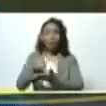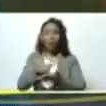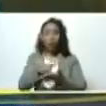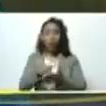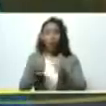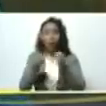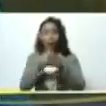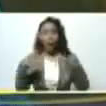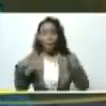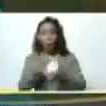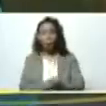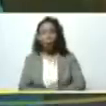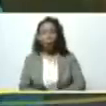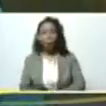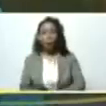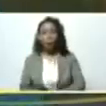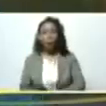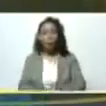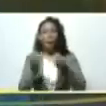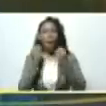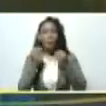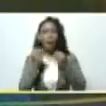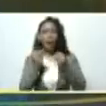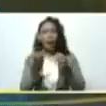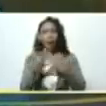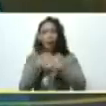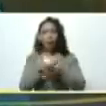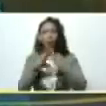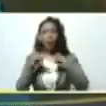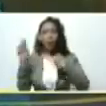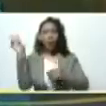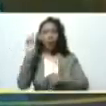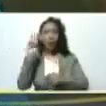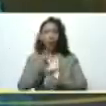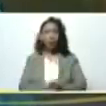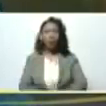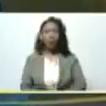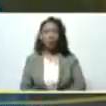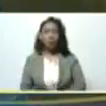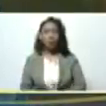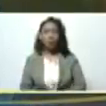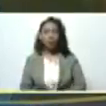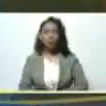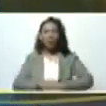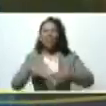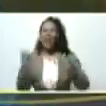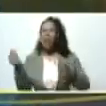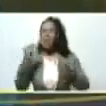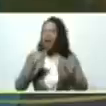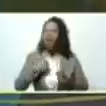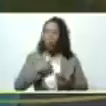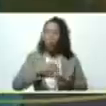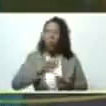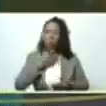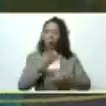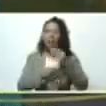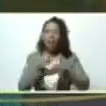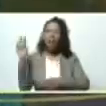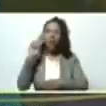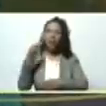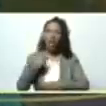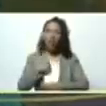el campo para que se incorporen en toda Venezuela ¿qué más puedo hacer yo por Venezuela?